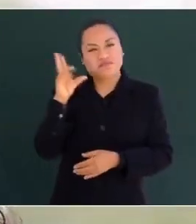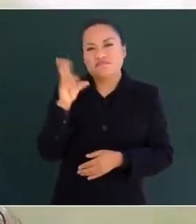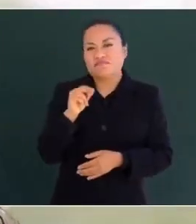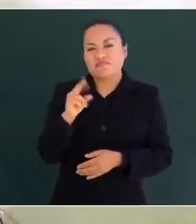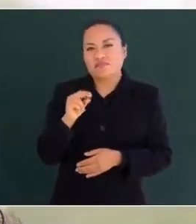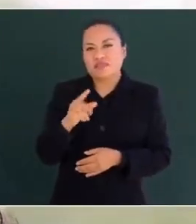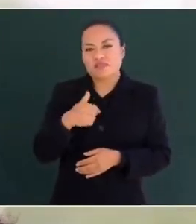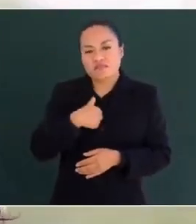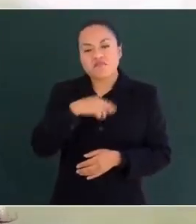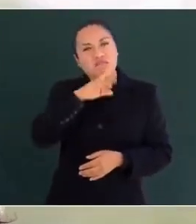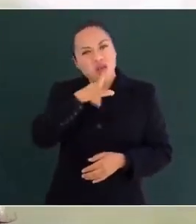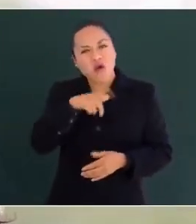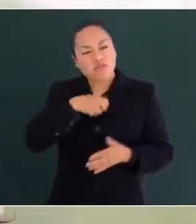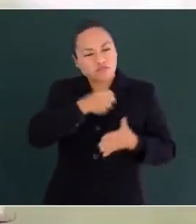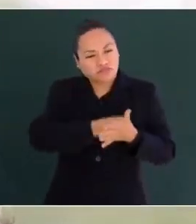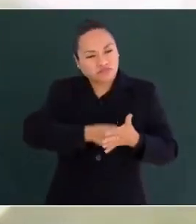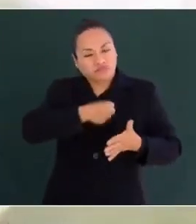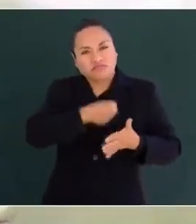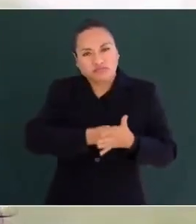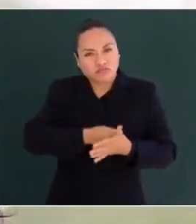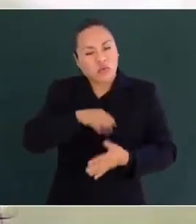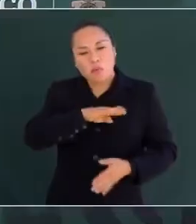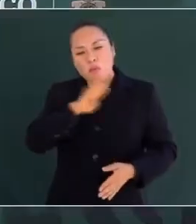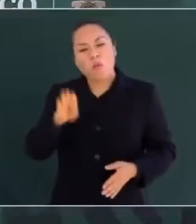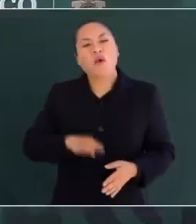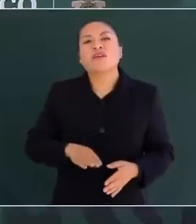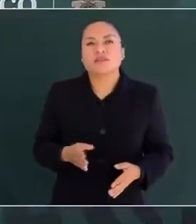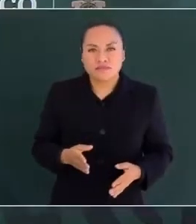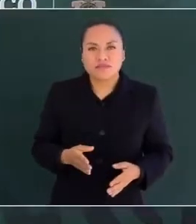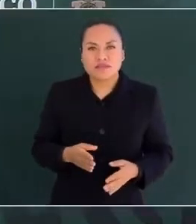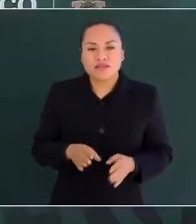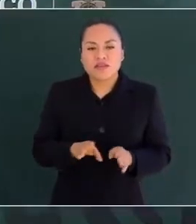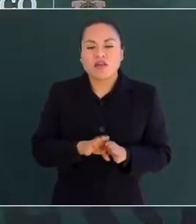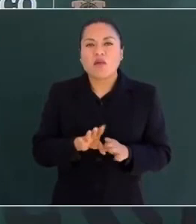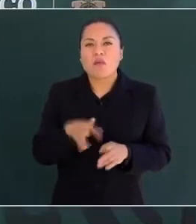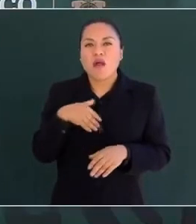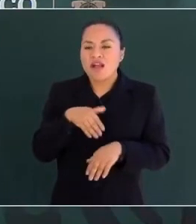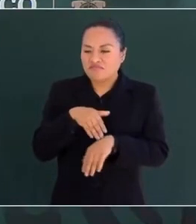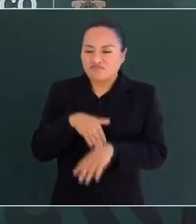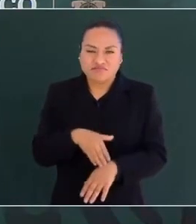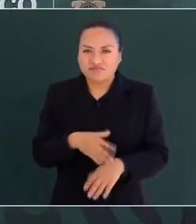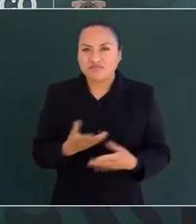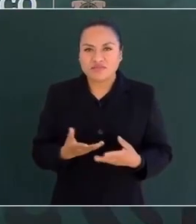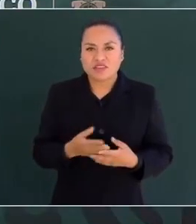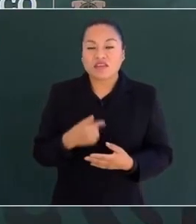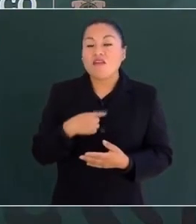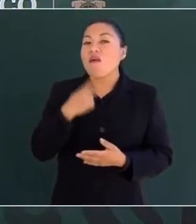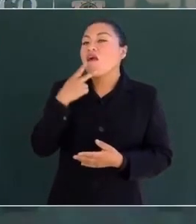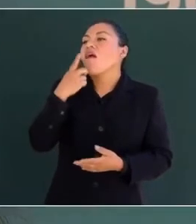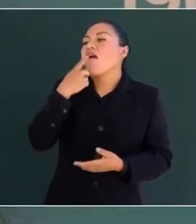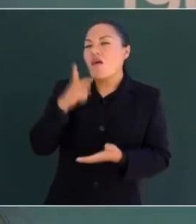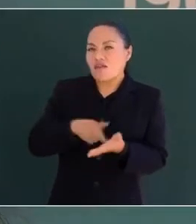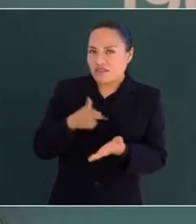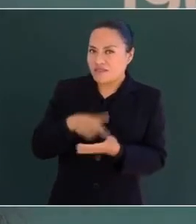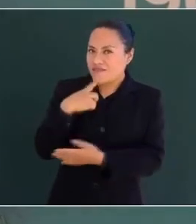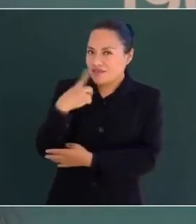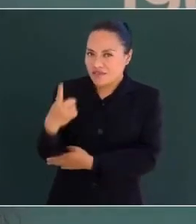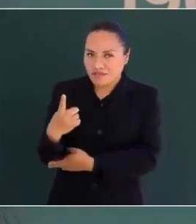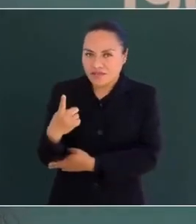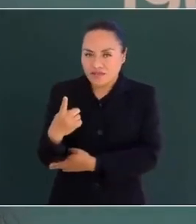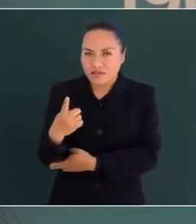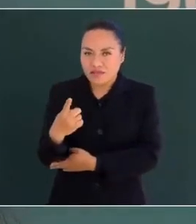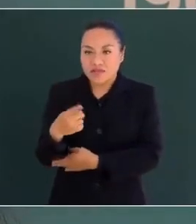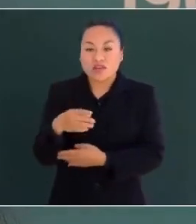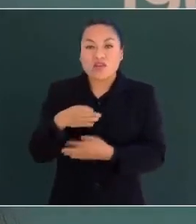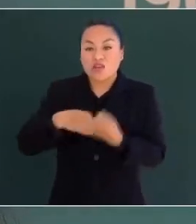más glorioso morir en la campaña que rendir la service al tirano. Le repito que todo lo que no